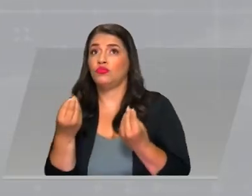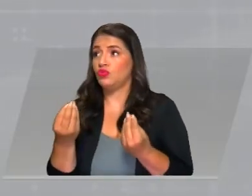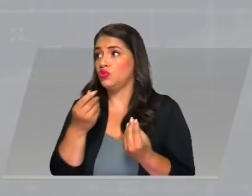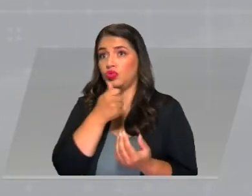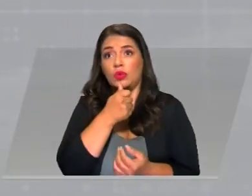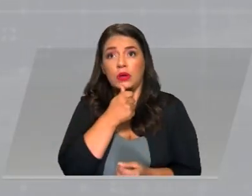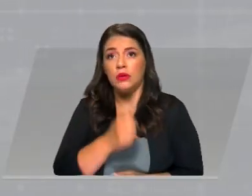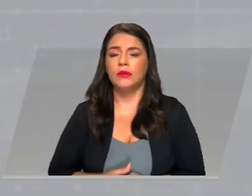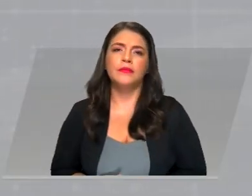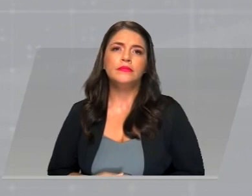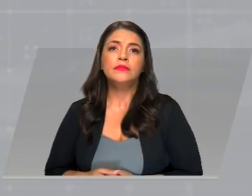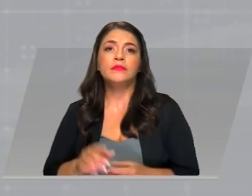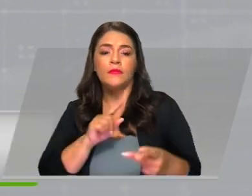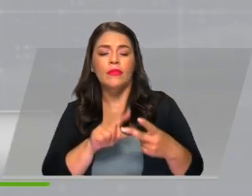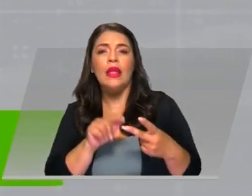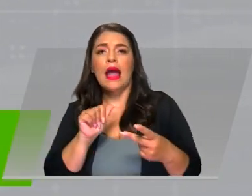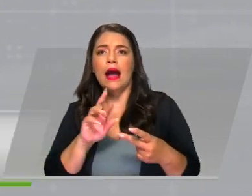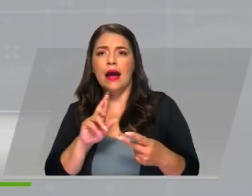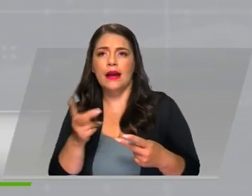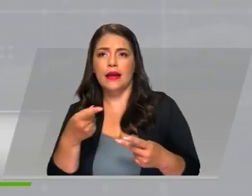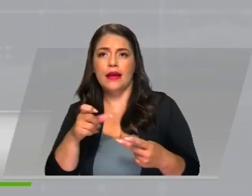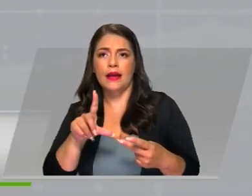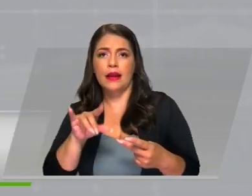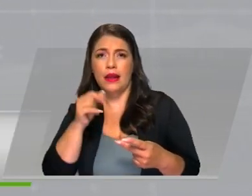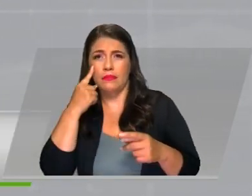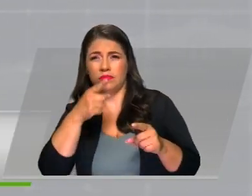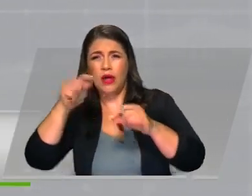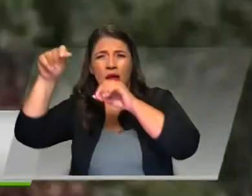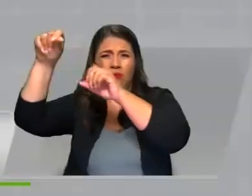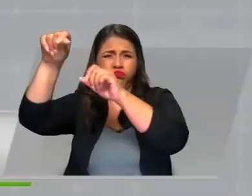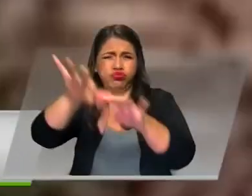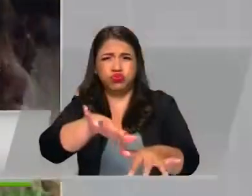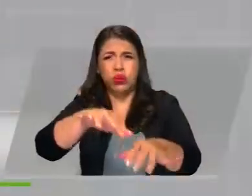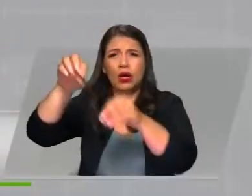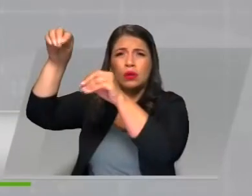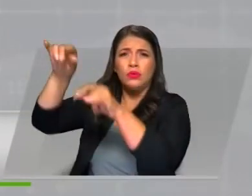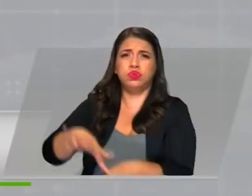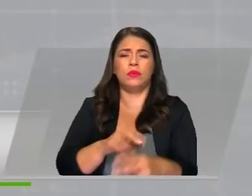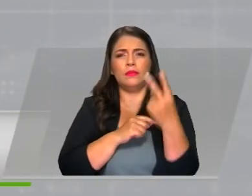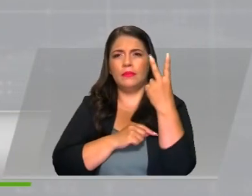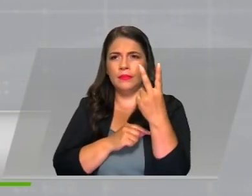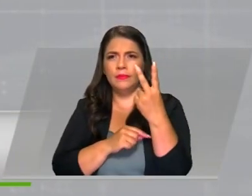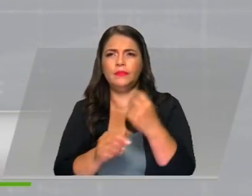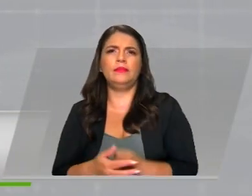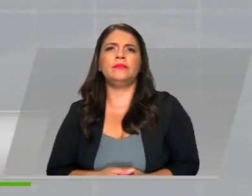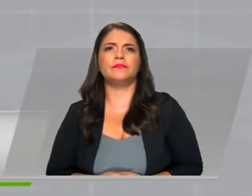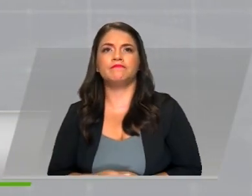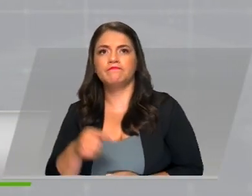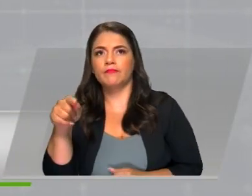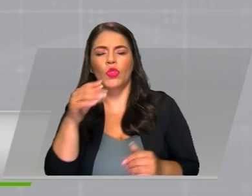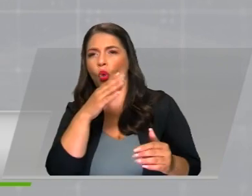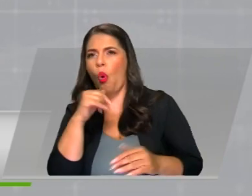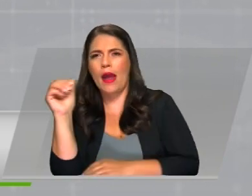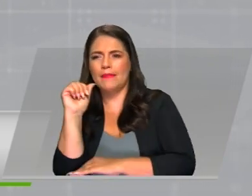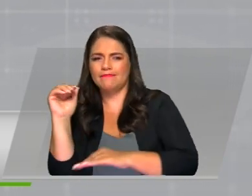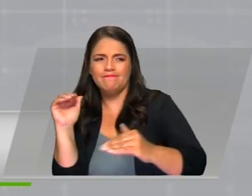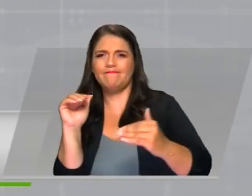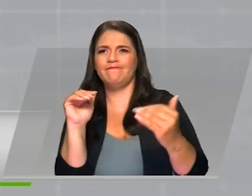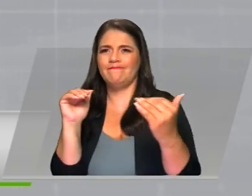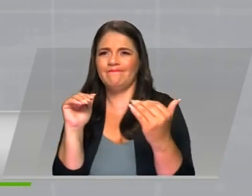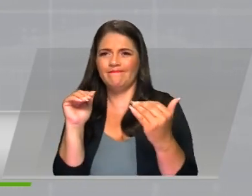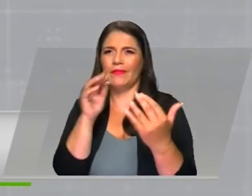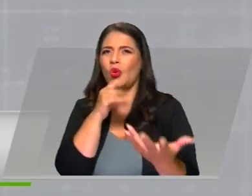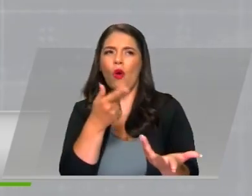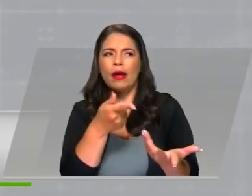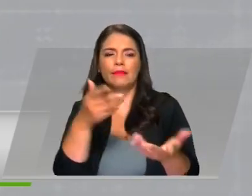En Argelia, oriente del departamento, dos derrumbes taponaron la vía. El municipio está incomunicado con el resto de